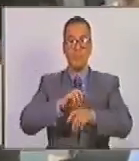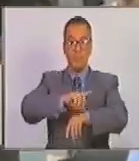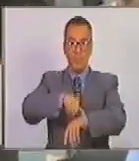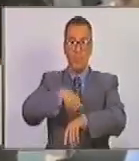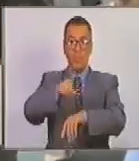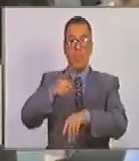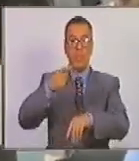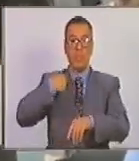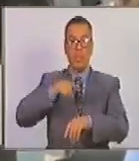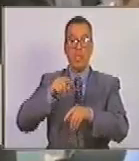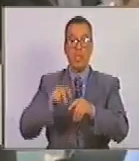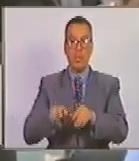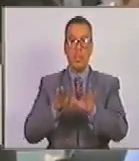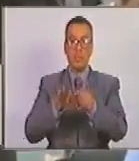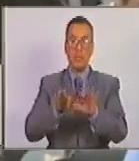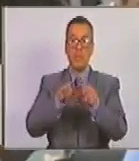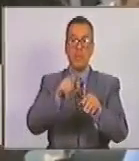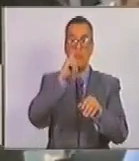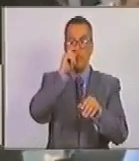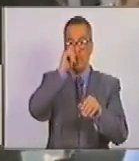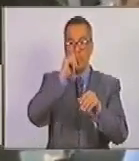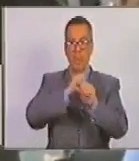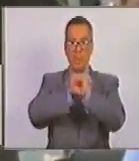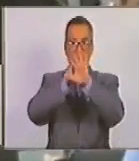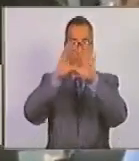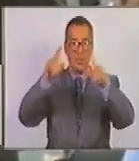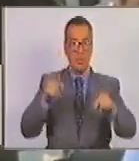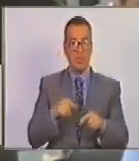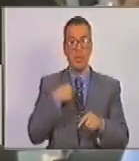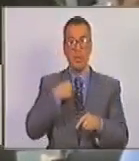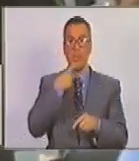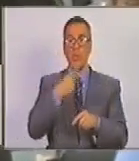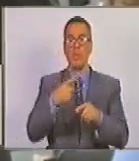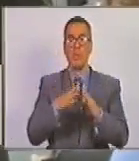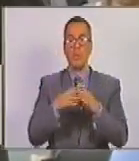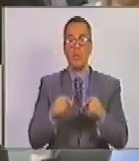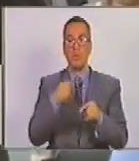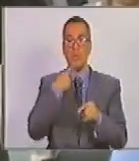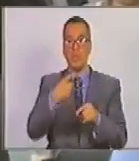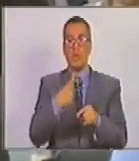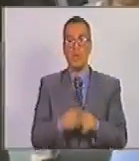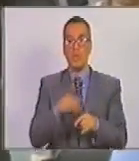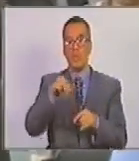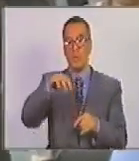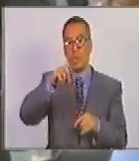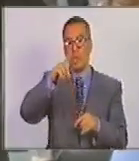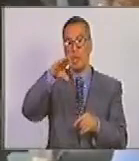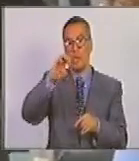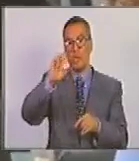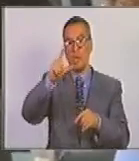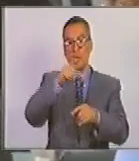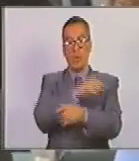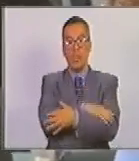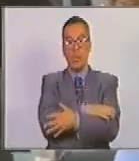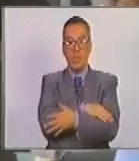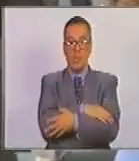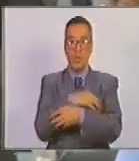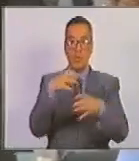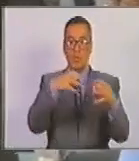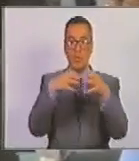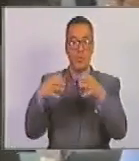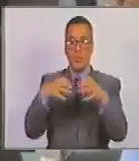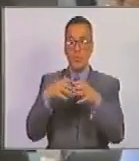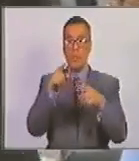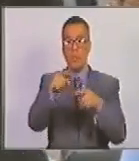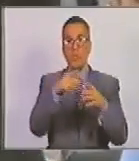que tienen alas, después que lucen brillantes. Les decimos a todos, seamos como Mandela y abracemos la lucha de esos